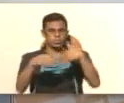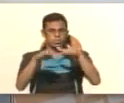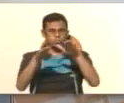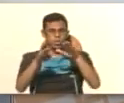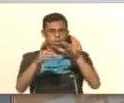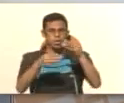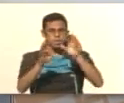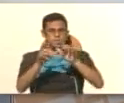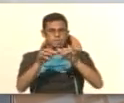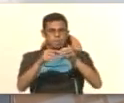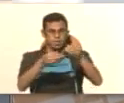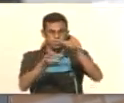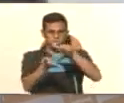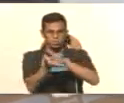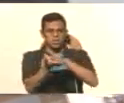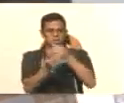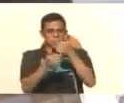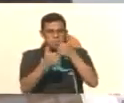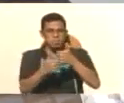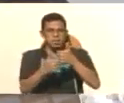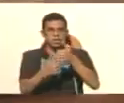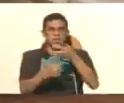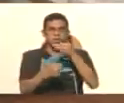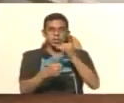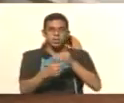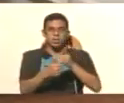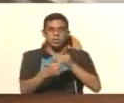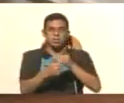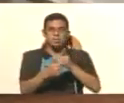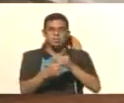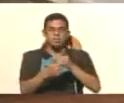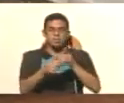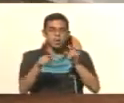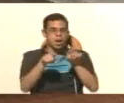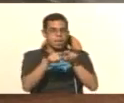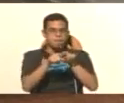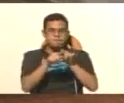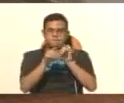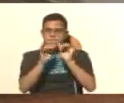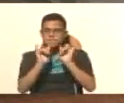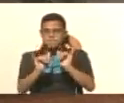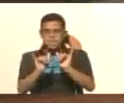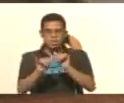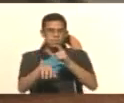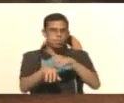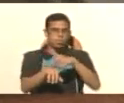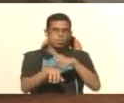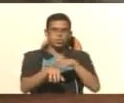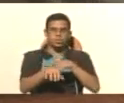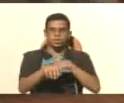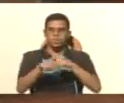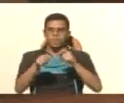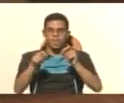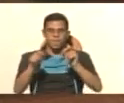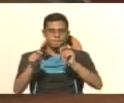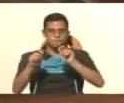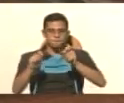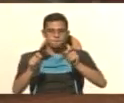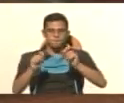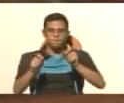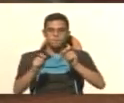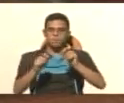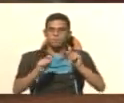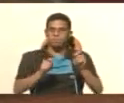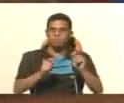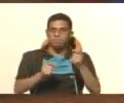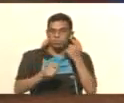énfasis en colocarlo al mismo tiempo que vamos presionando cada una de las pestañas que van a ir soportando